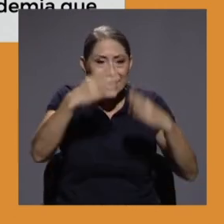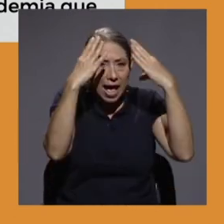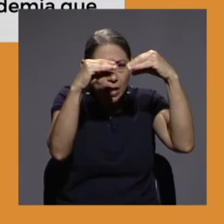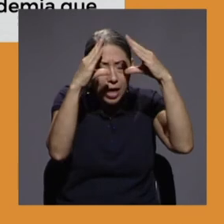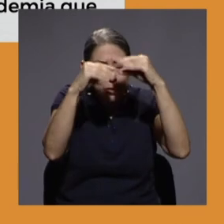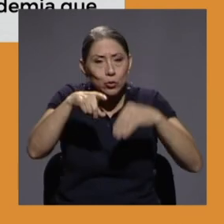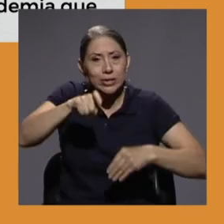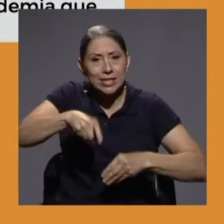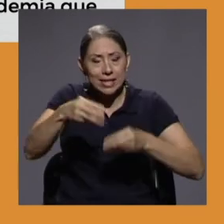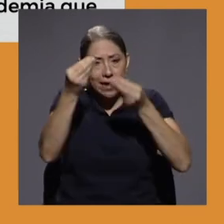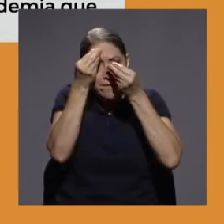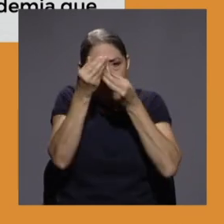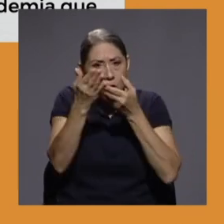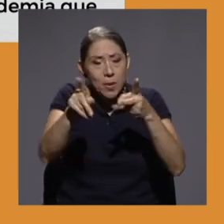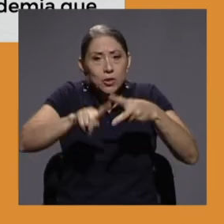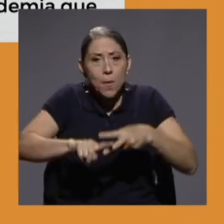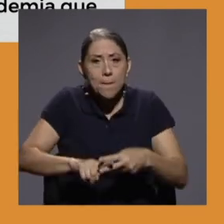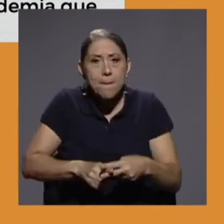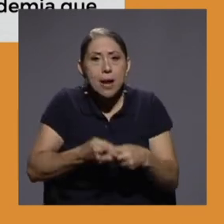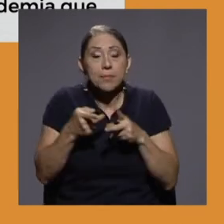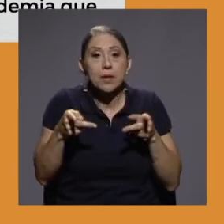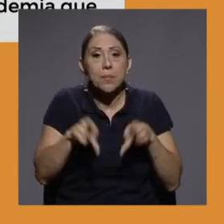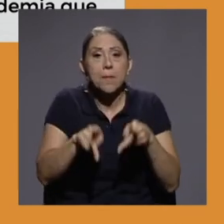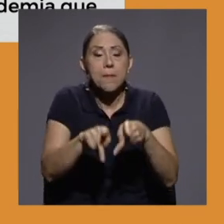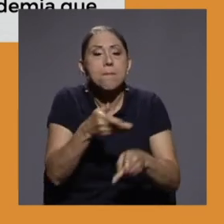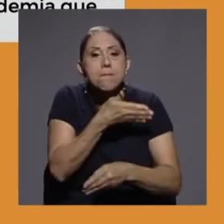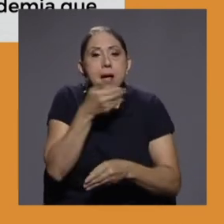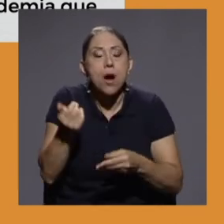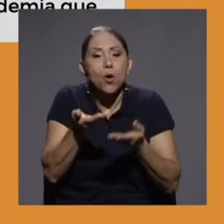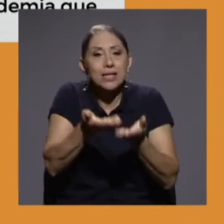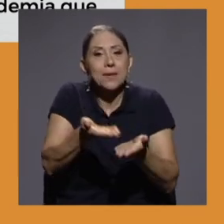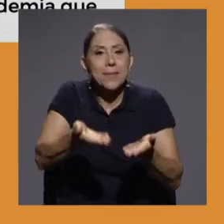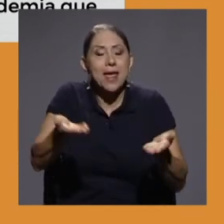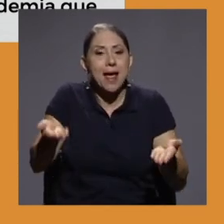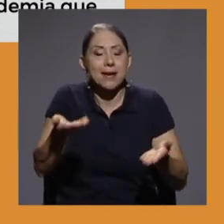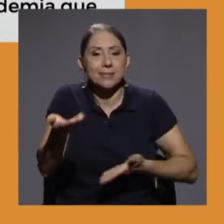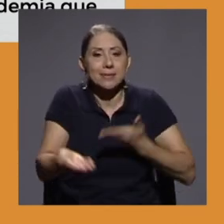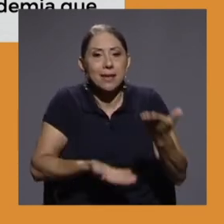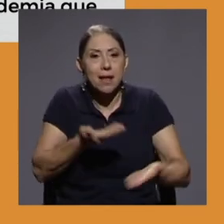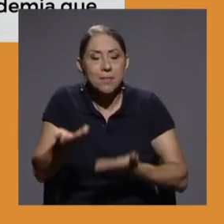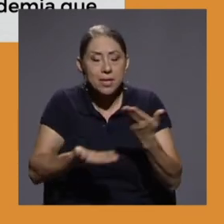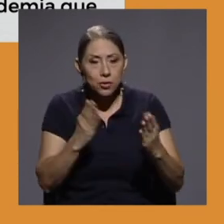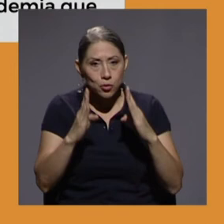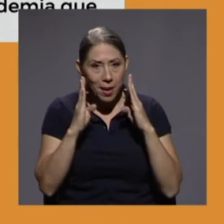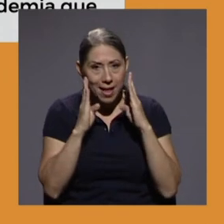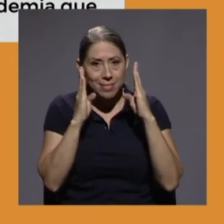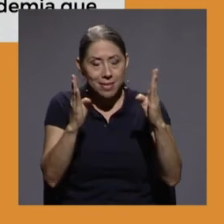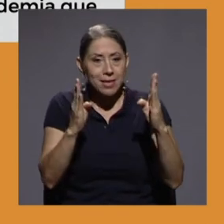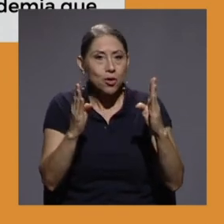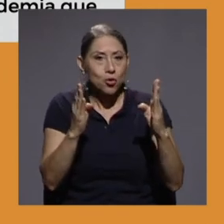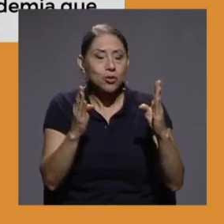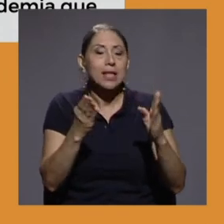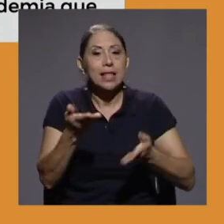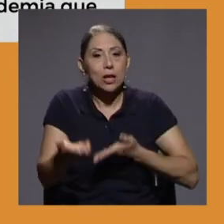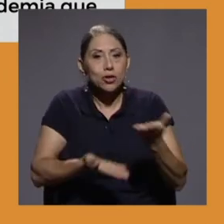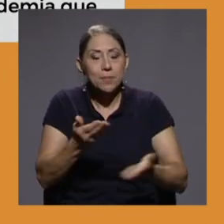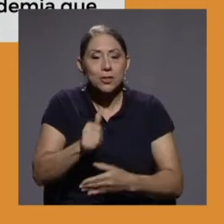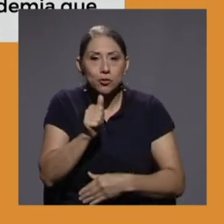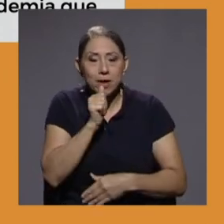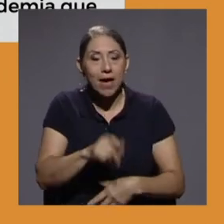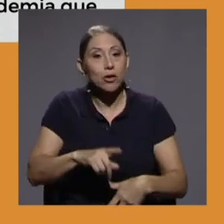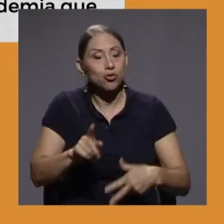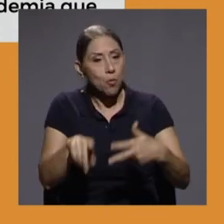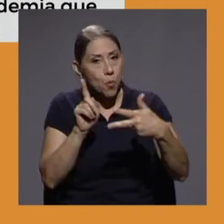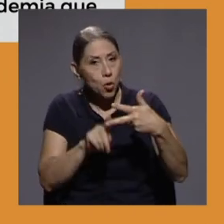información, para empezar a generar mejores bienes y servicios para la atención de los servicios privados. Por otra